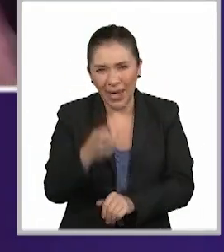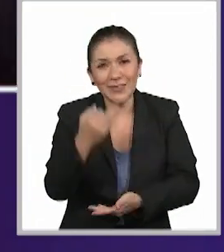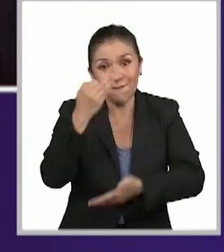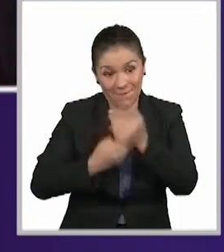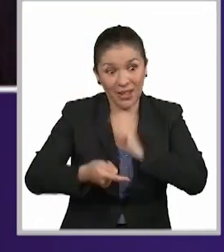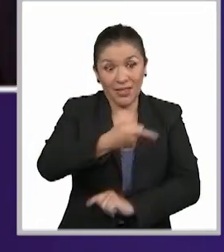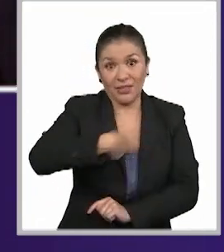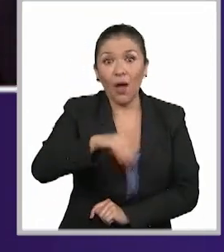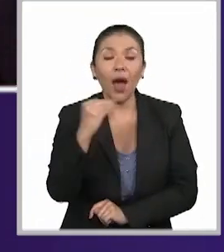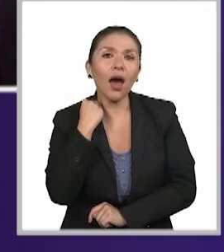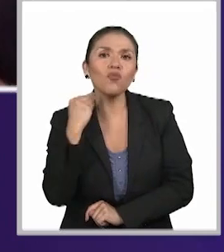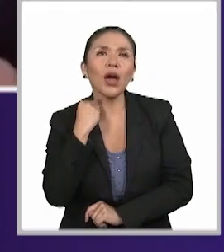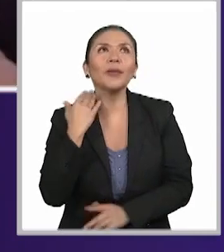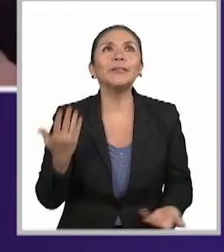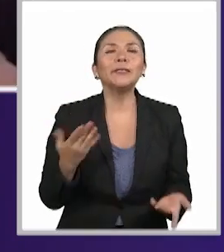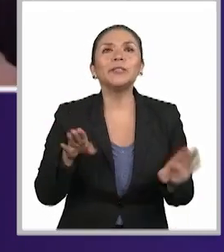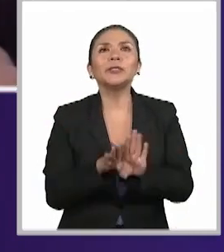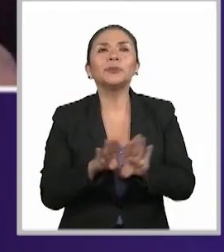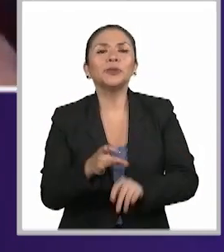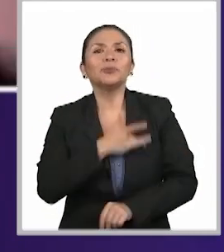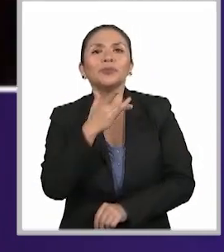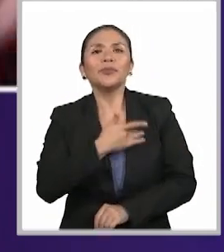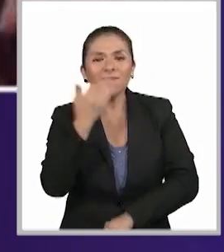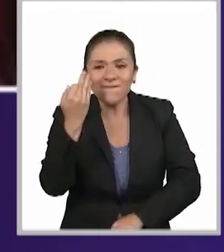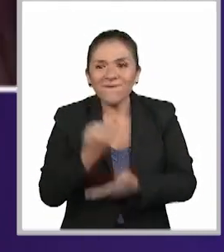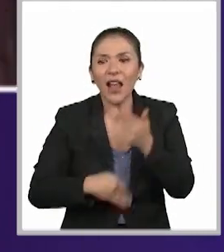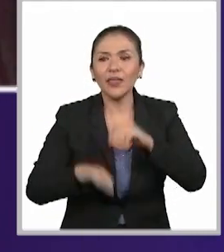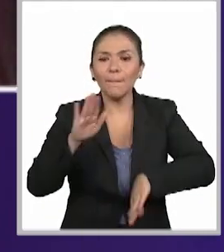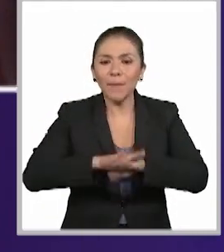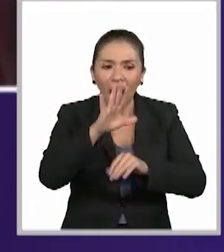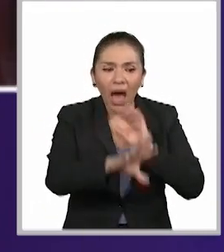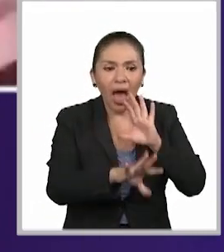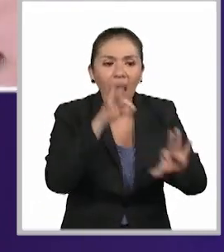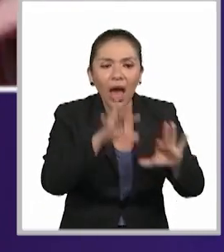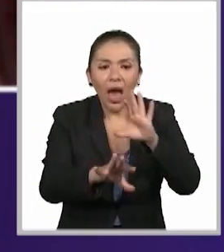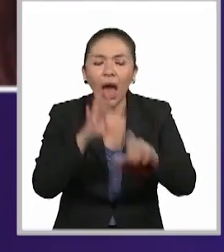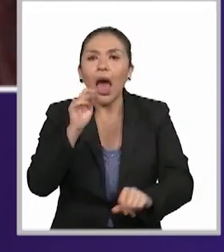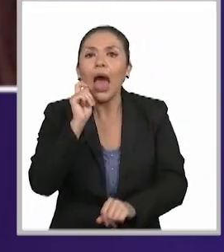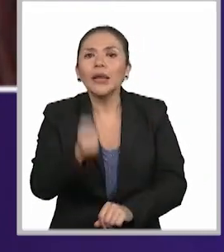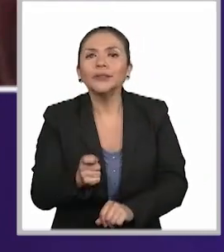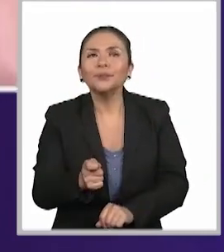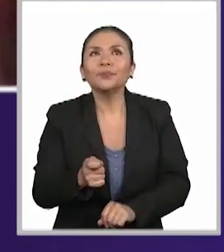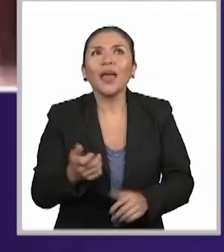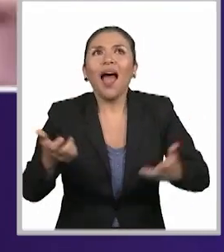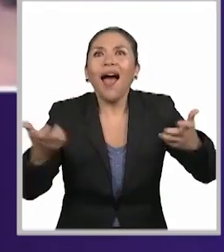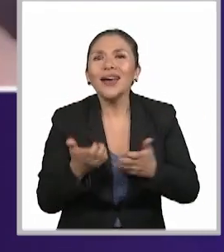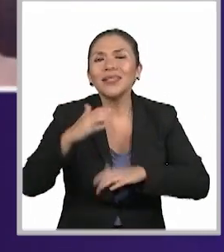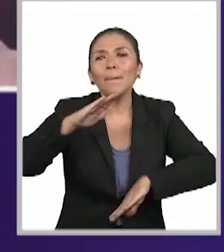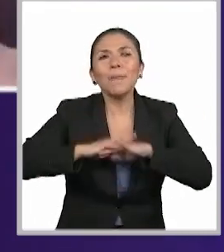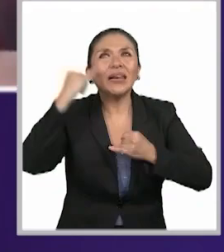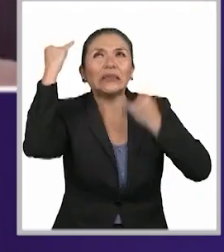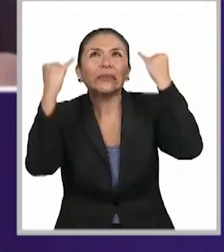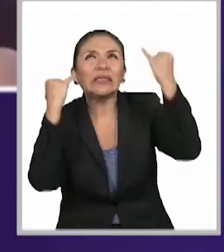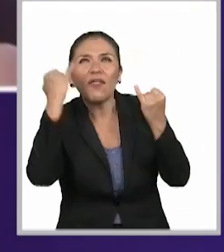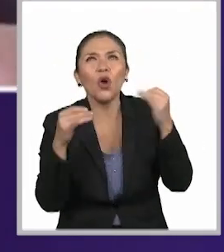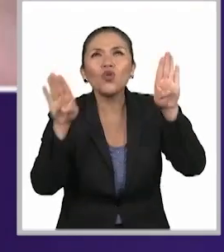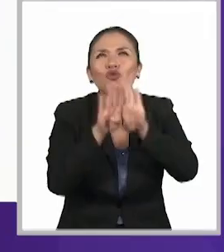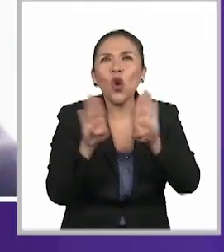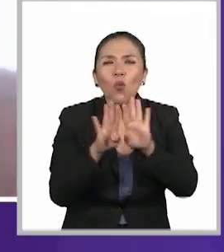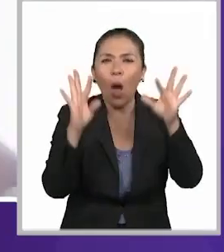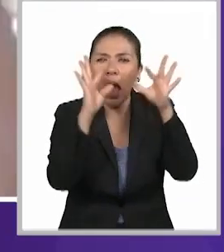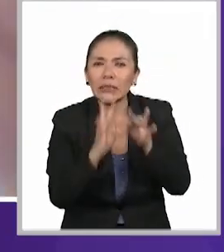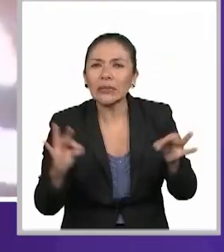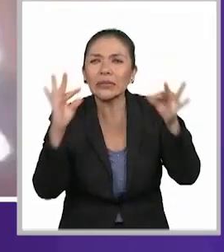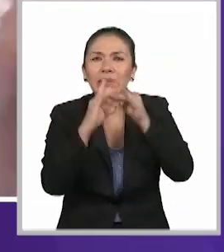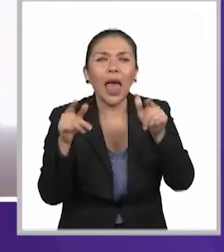falta como abogados a veces encontrar esta creatividad lingüística